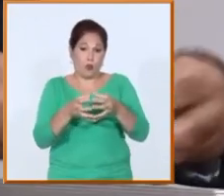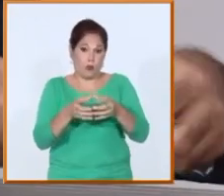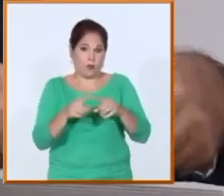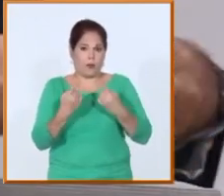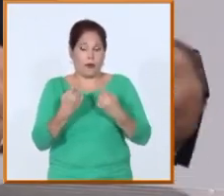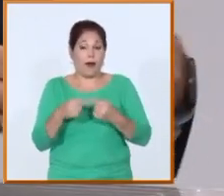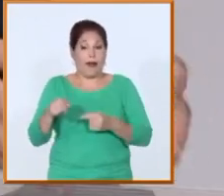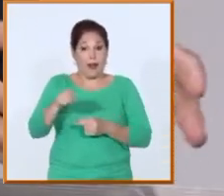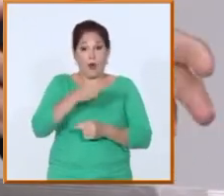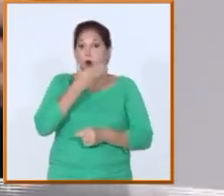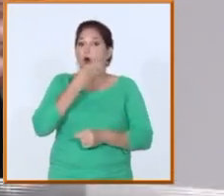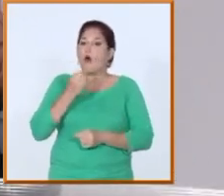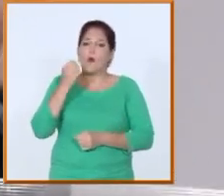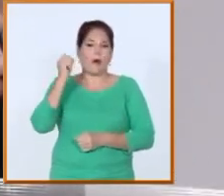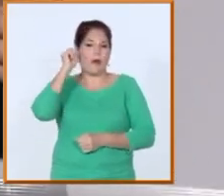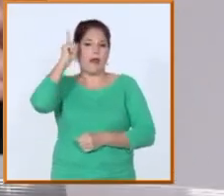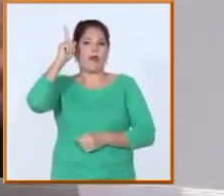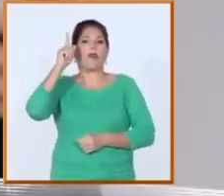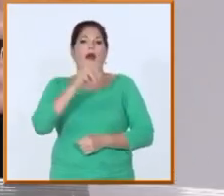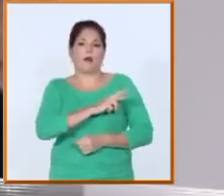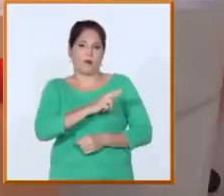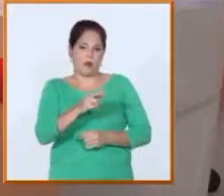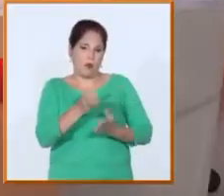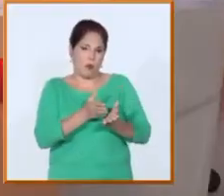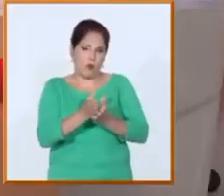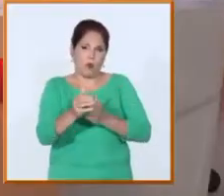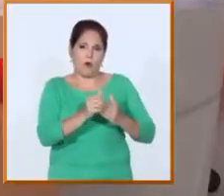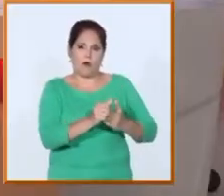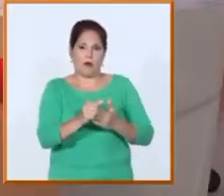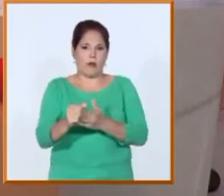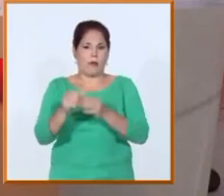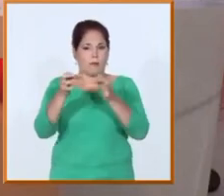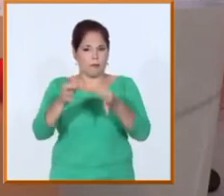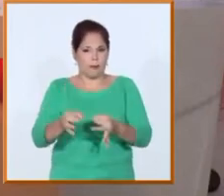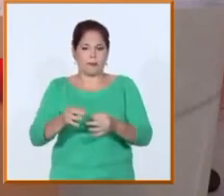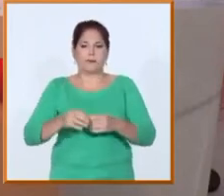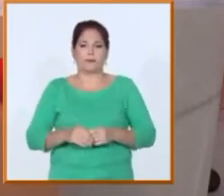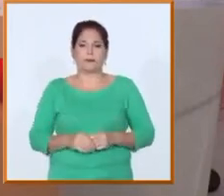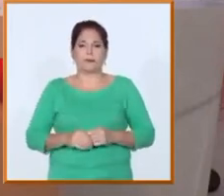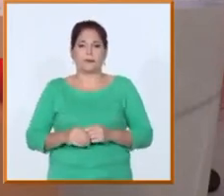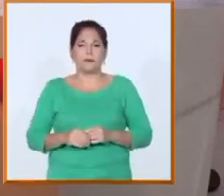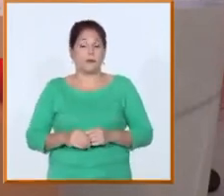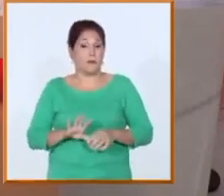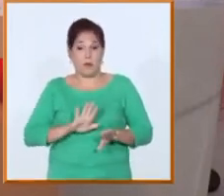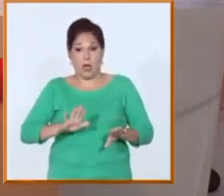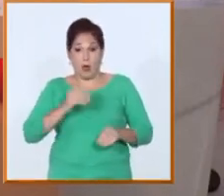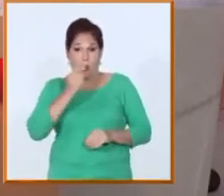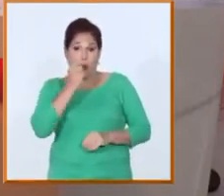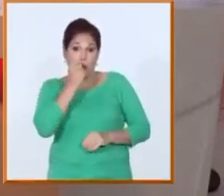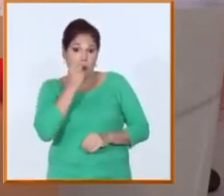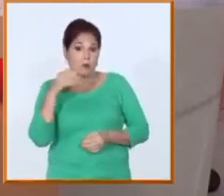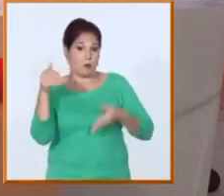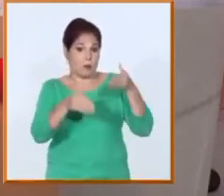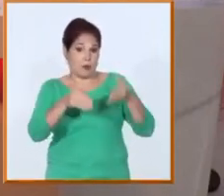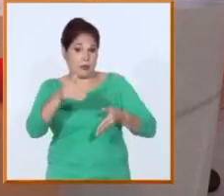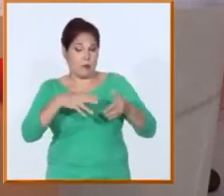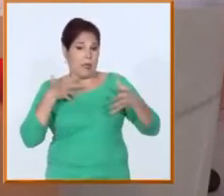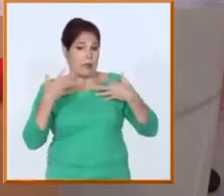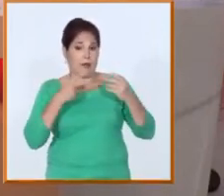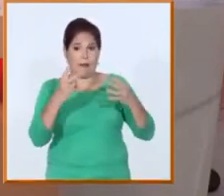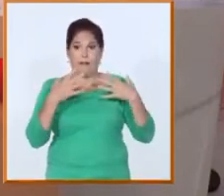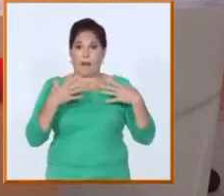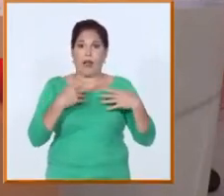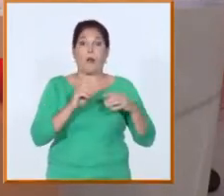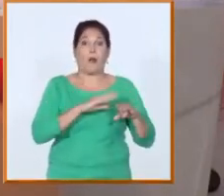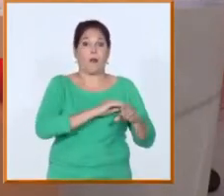nuestra de que esos jóvenes continúen trabajando de conjunto en sus sectores por su desarrollo y por el avance de